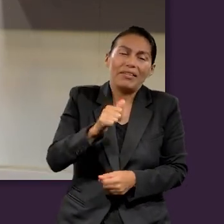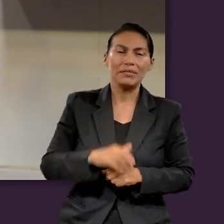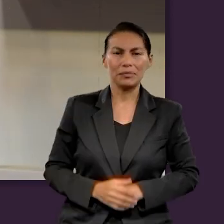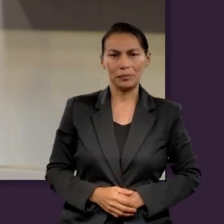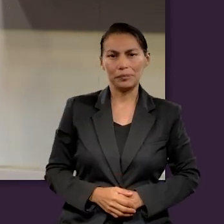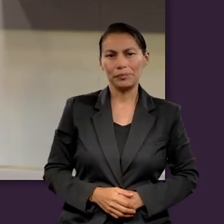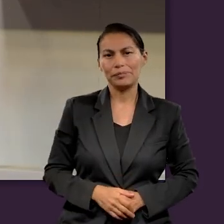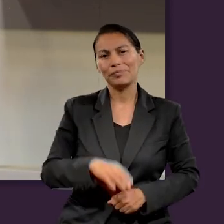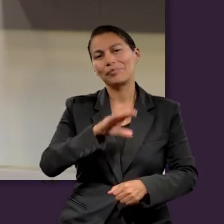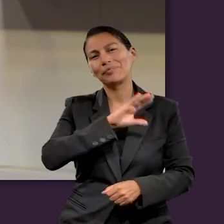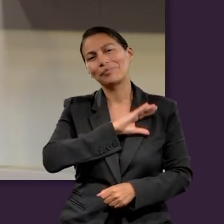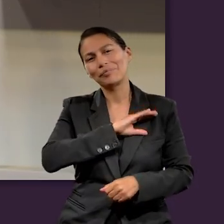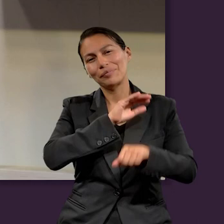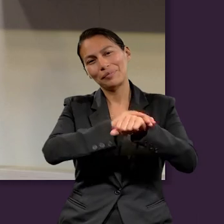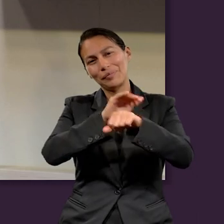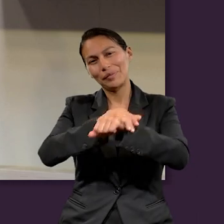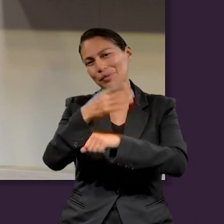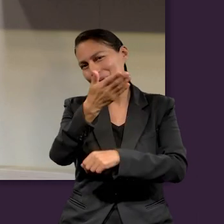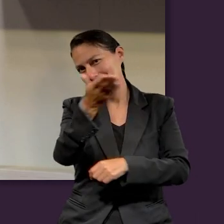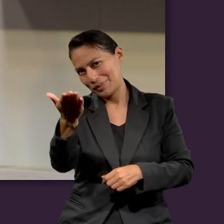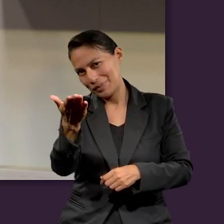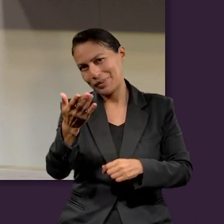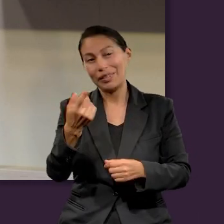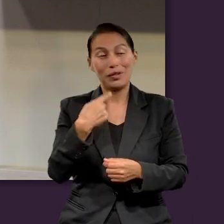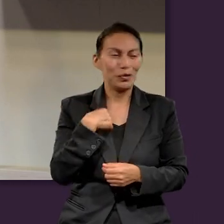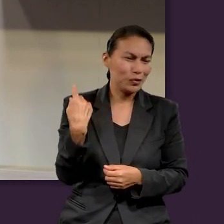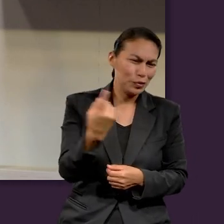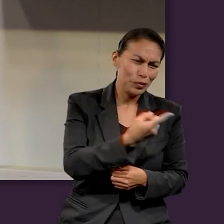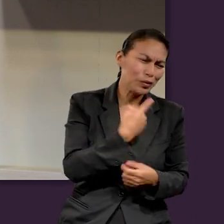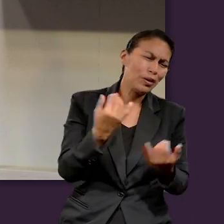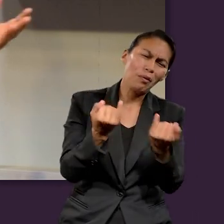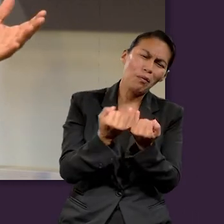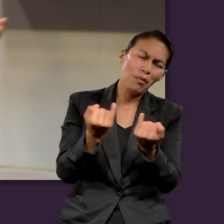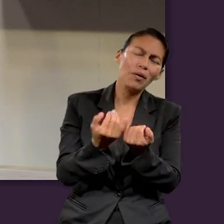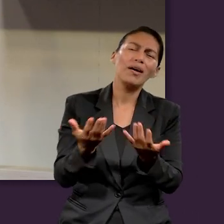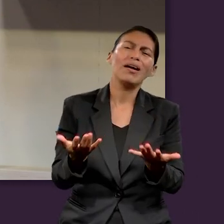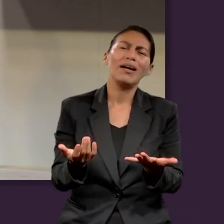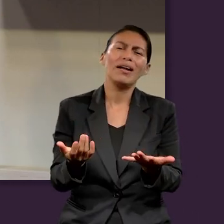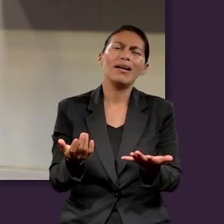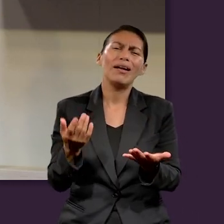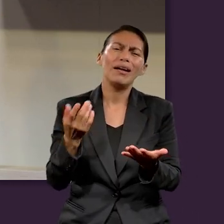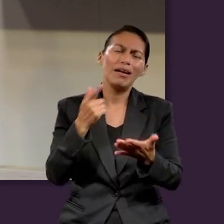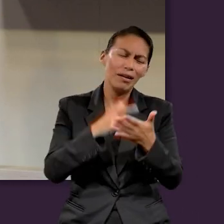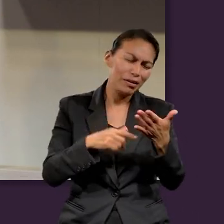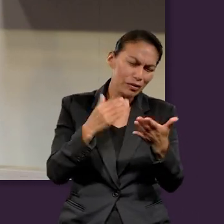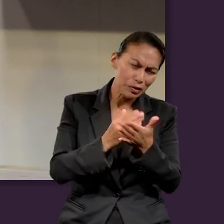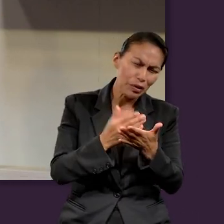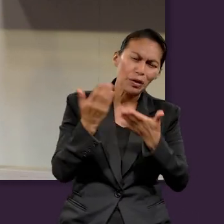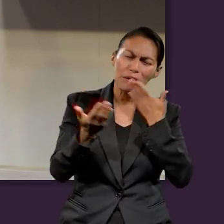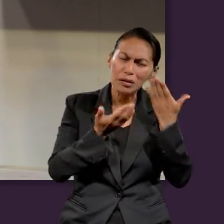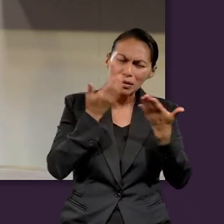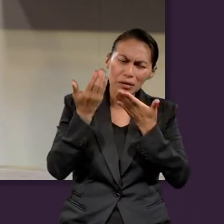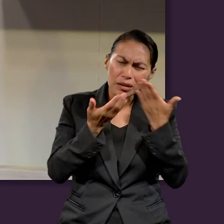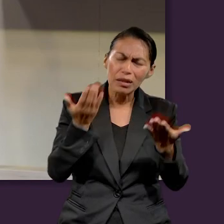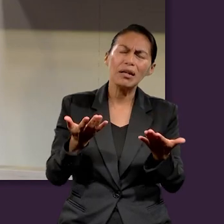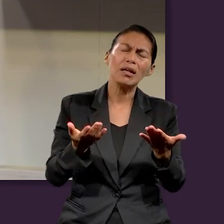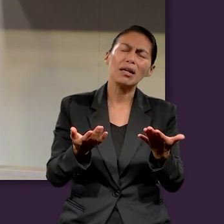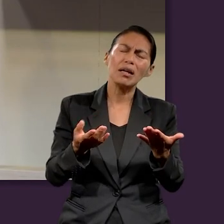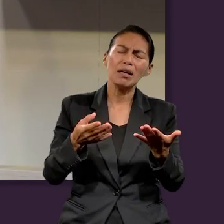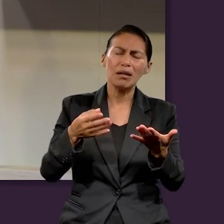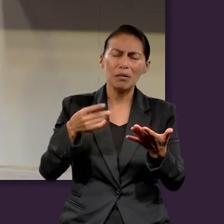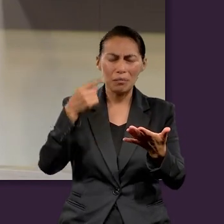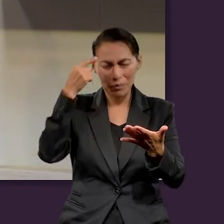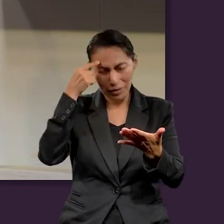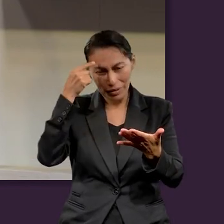siquiera nos imaginamos. Así que, queridos amigos, ustedes como nosotros aquí, hemos estado, pues,